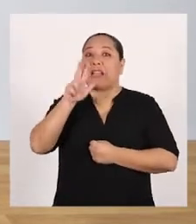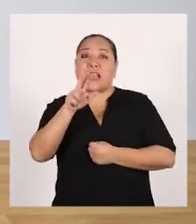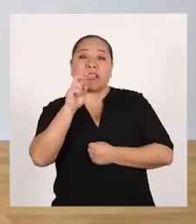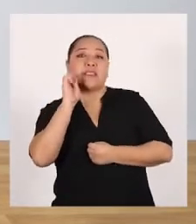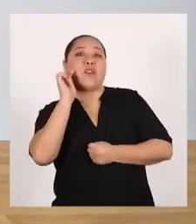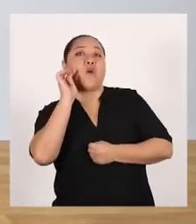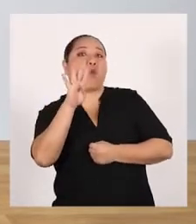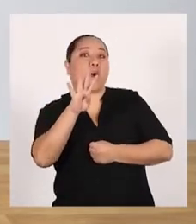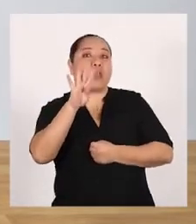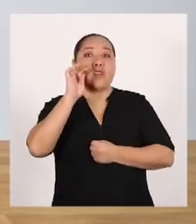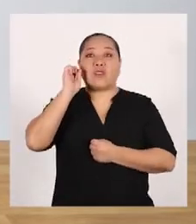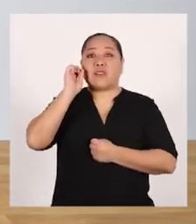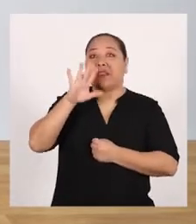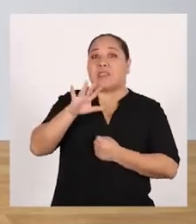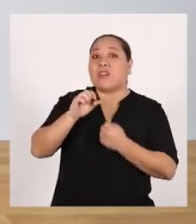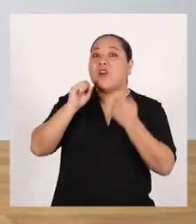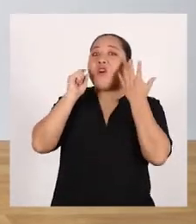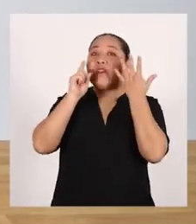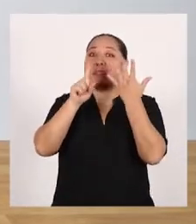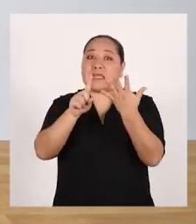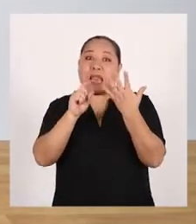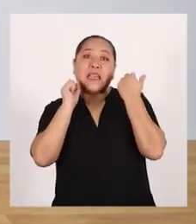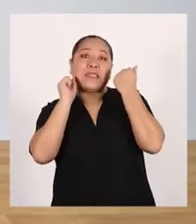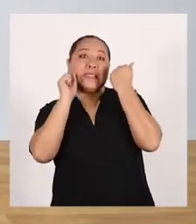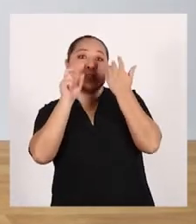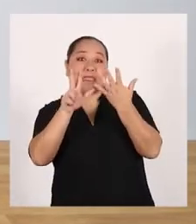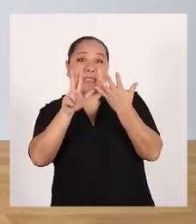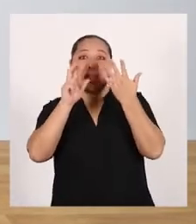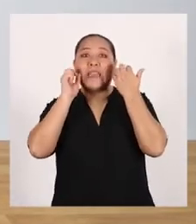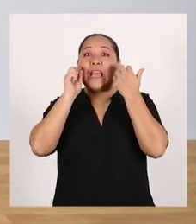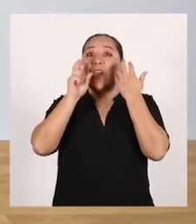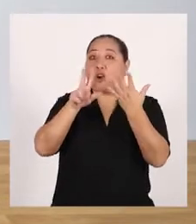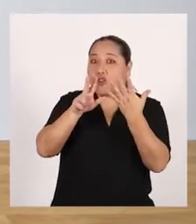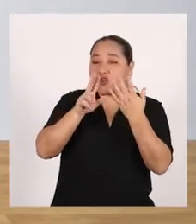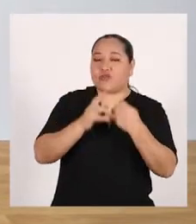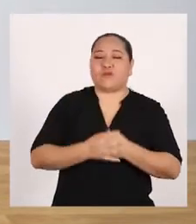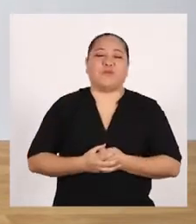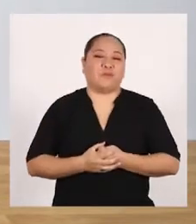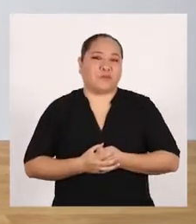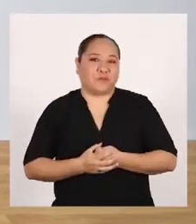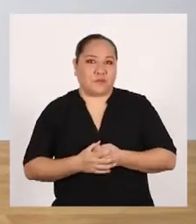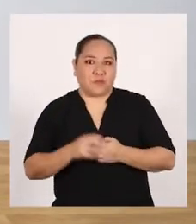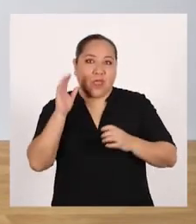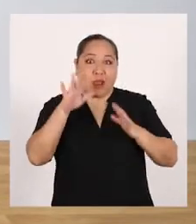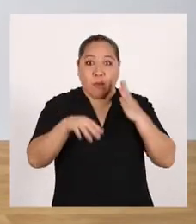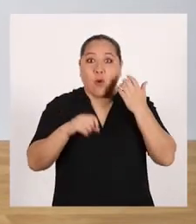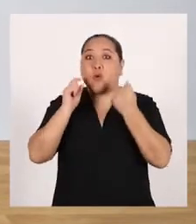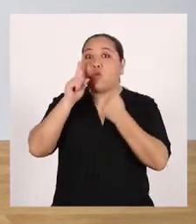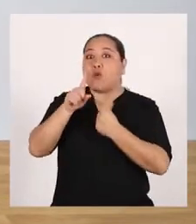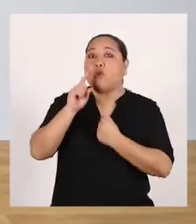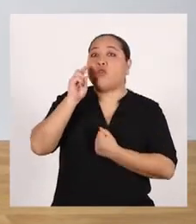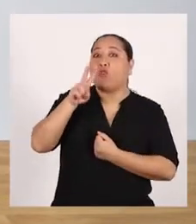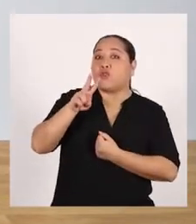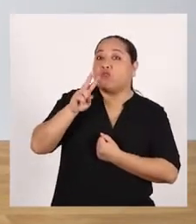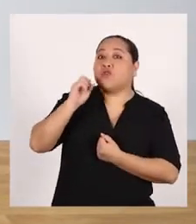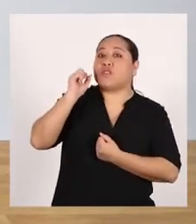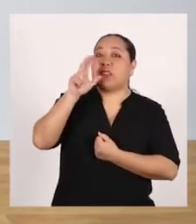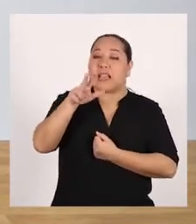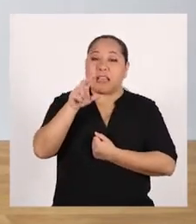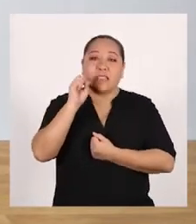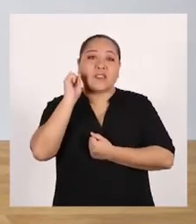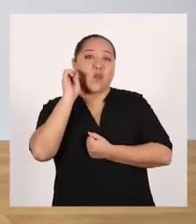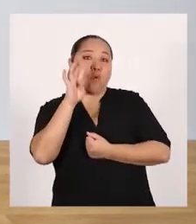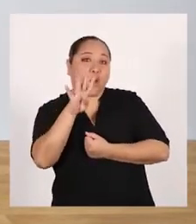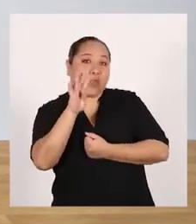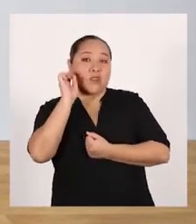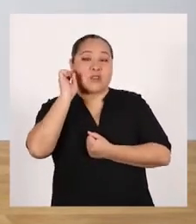2, 3, 4, 5, 6, 7, 8. Remamos. 1, 2,